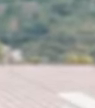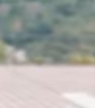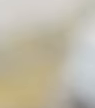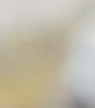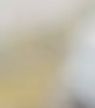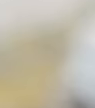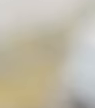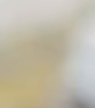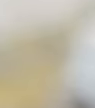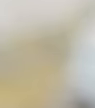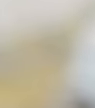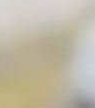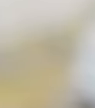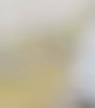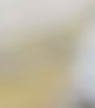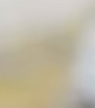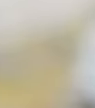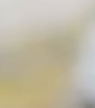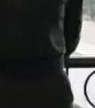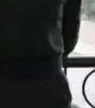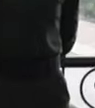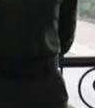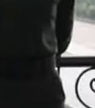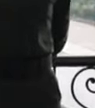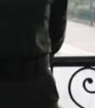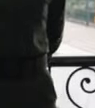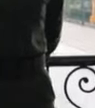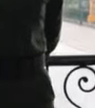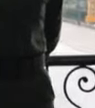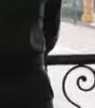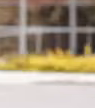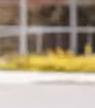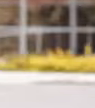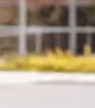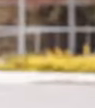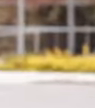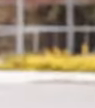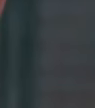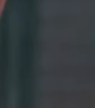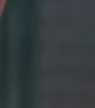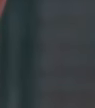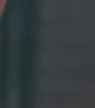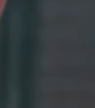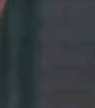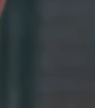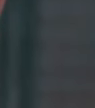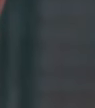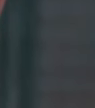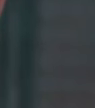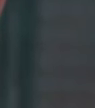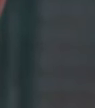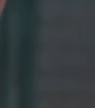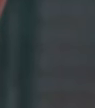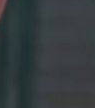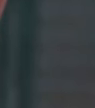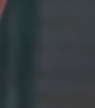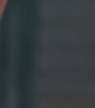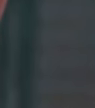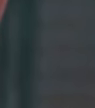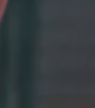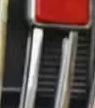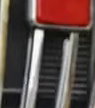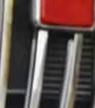de la semana y las 24 horas del día. Hablamos de los policías, el ejército, el personal de servicios públicos y de